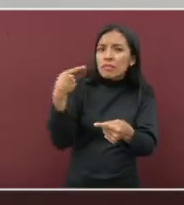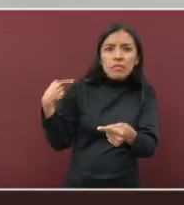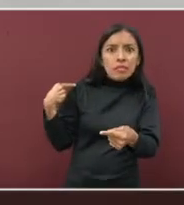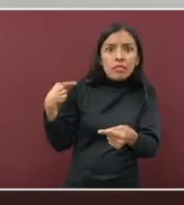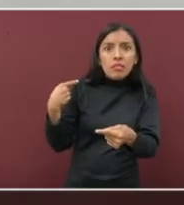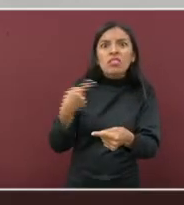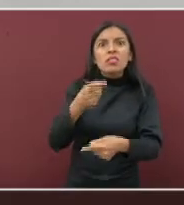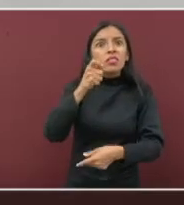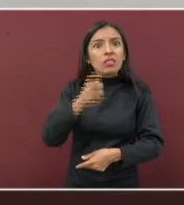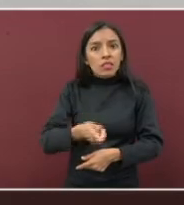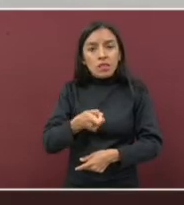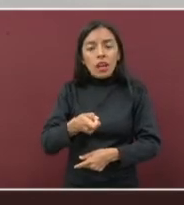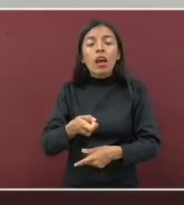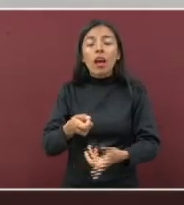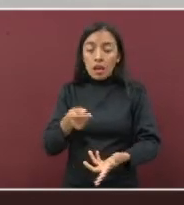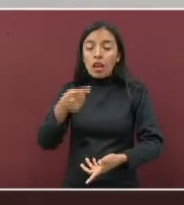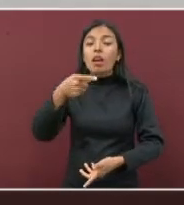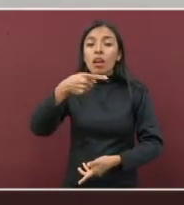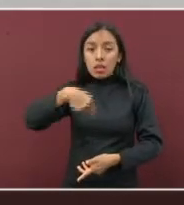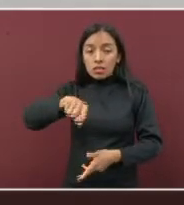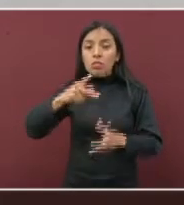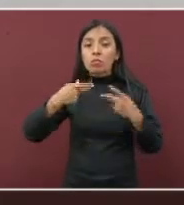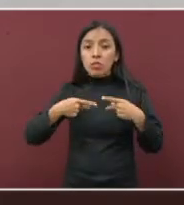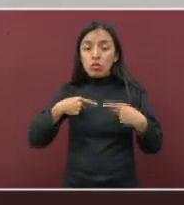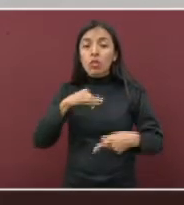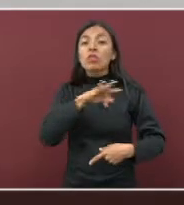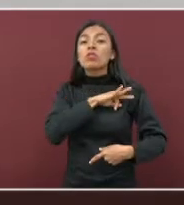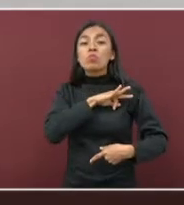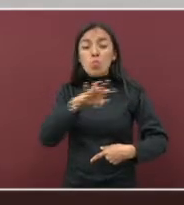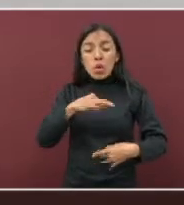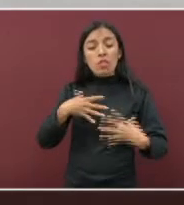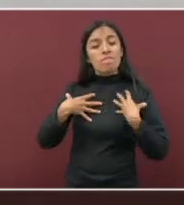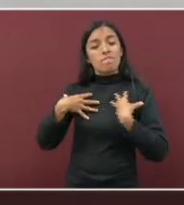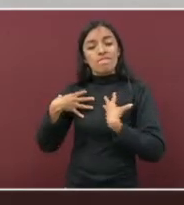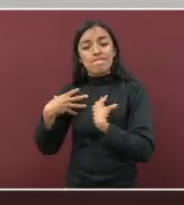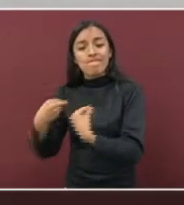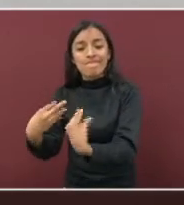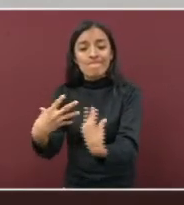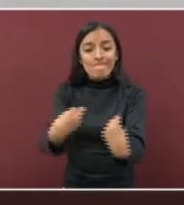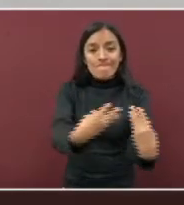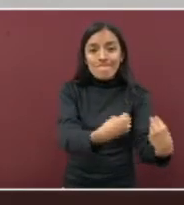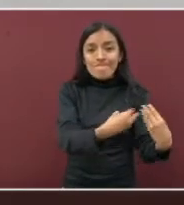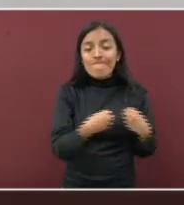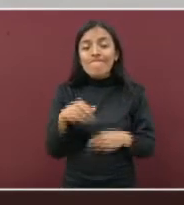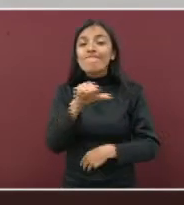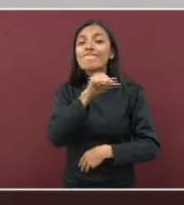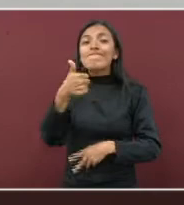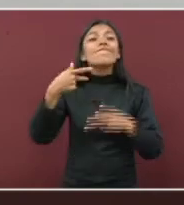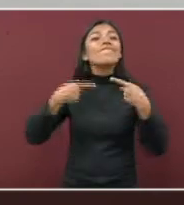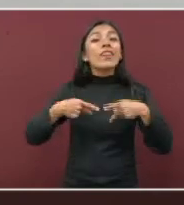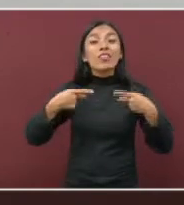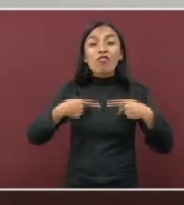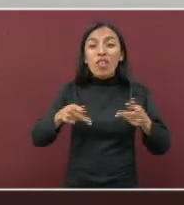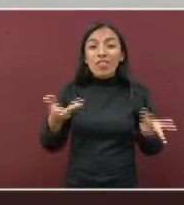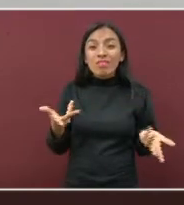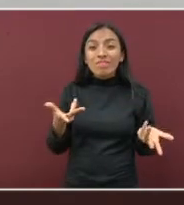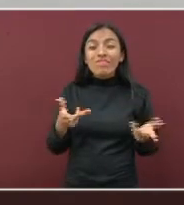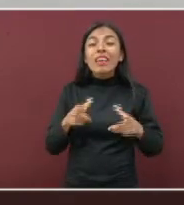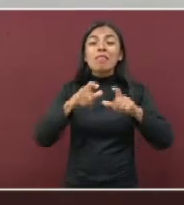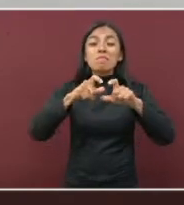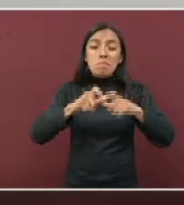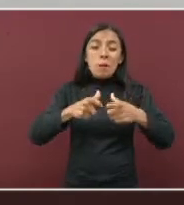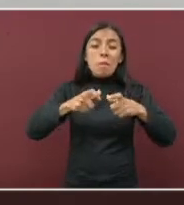su padecimiento se encuentra activo. Pueden infectar a otras personas y así continuar con la